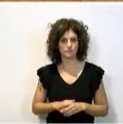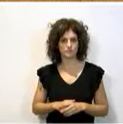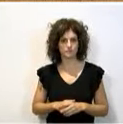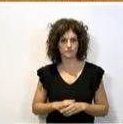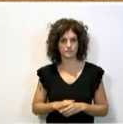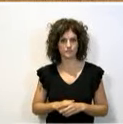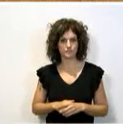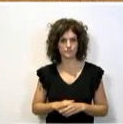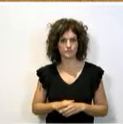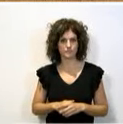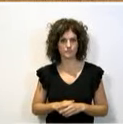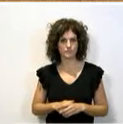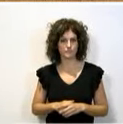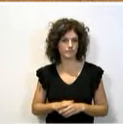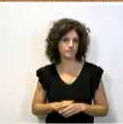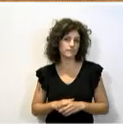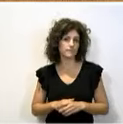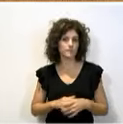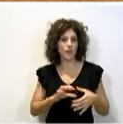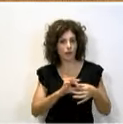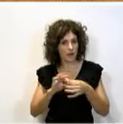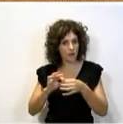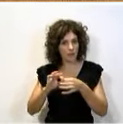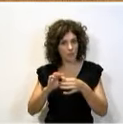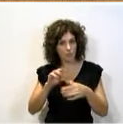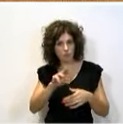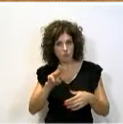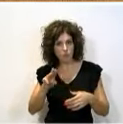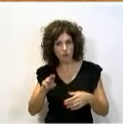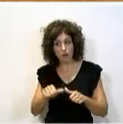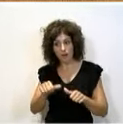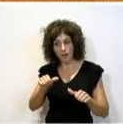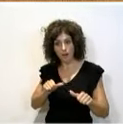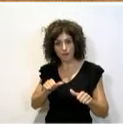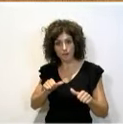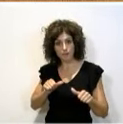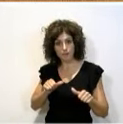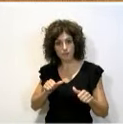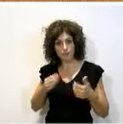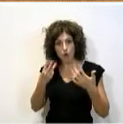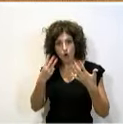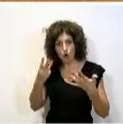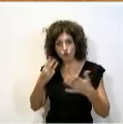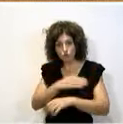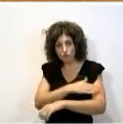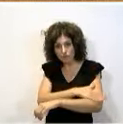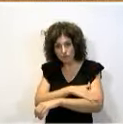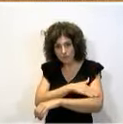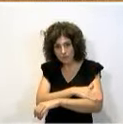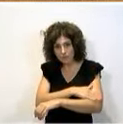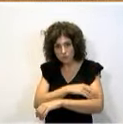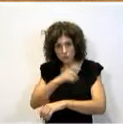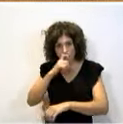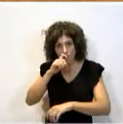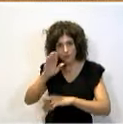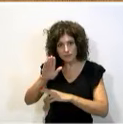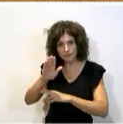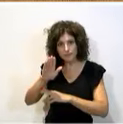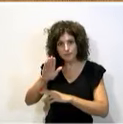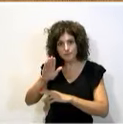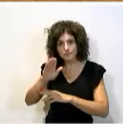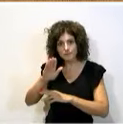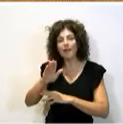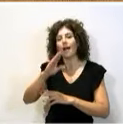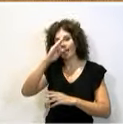¿Los de Alianza Popular, sus predecesores? Que se formó con ocho ministros franquistas, amnistiados, claro. Ahí sí